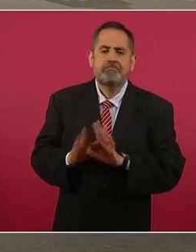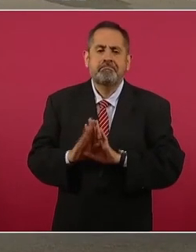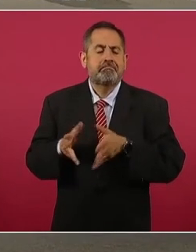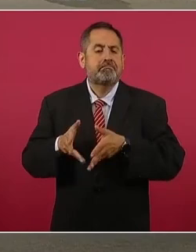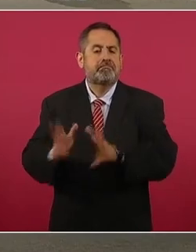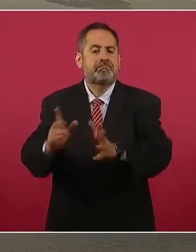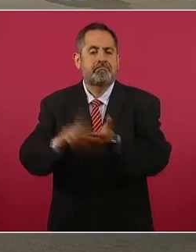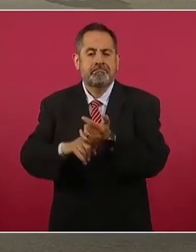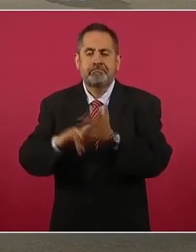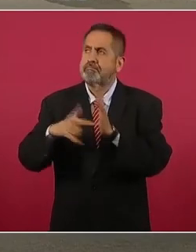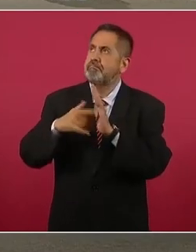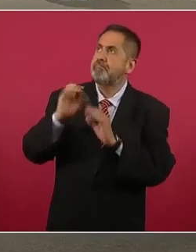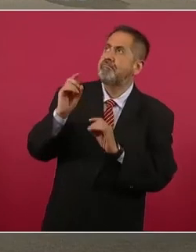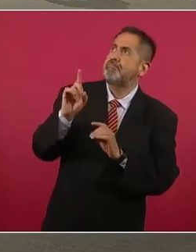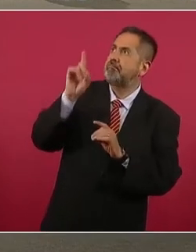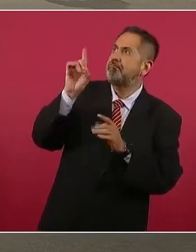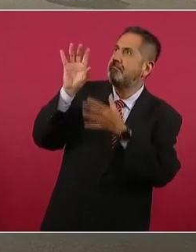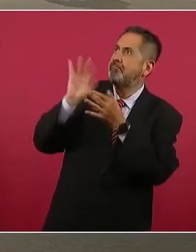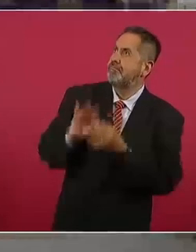Dios. Muchas gracias.